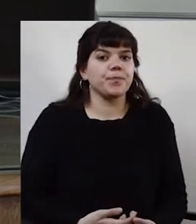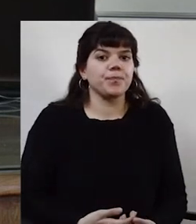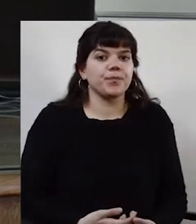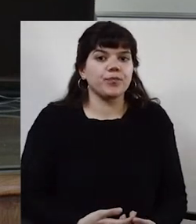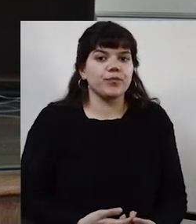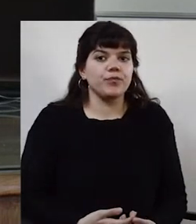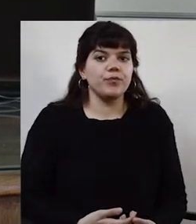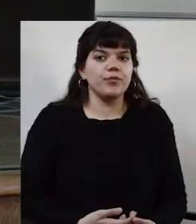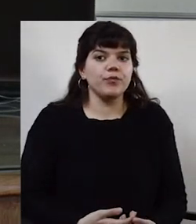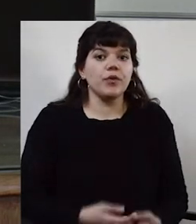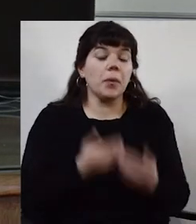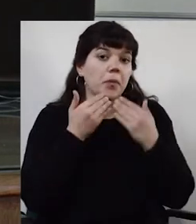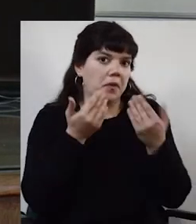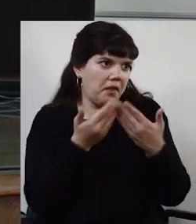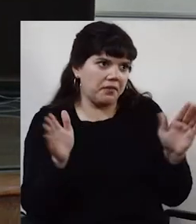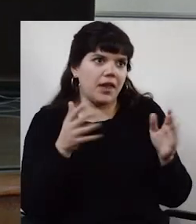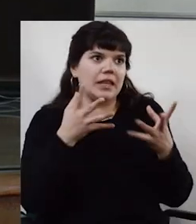¿Qué es la pregunta abierta?